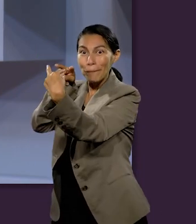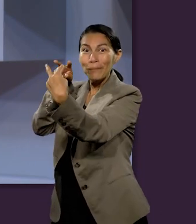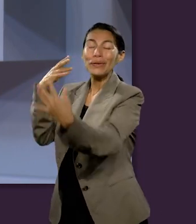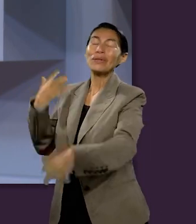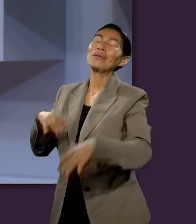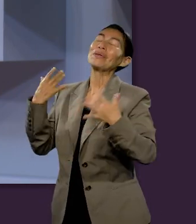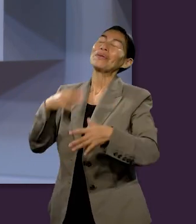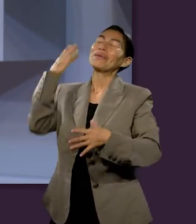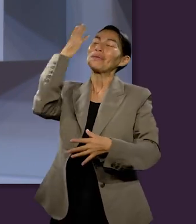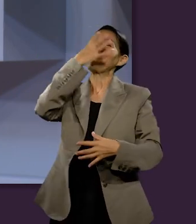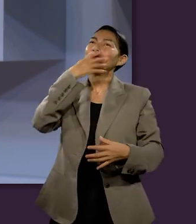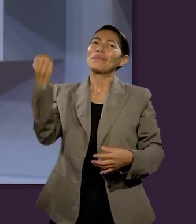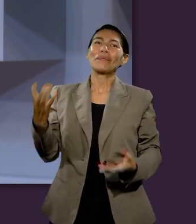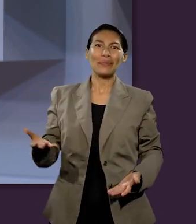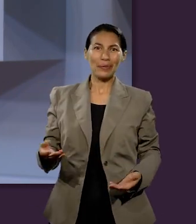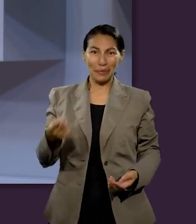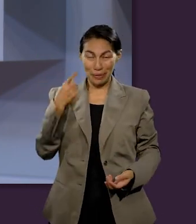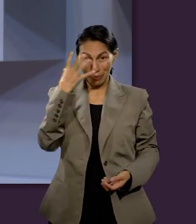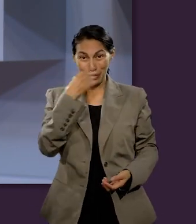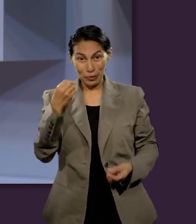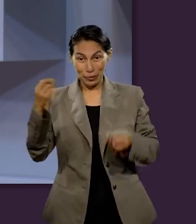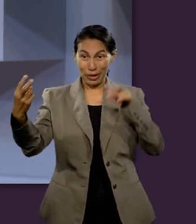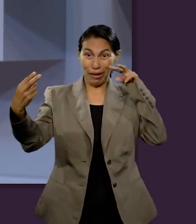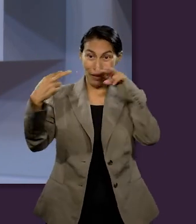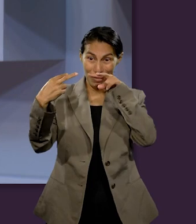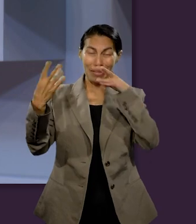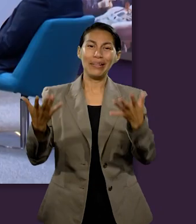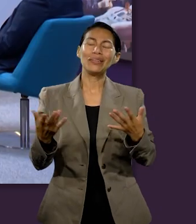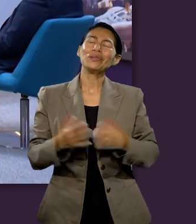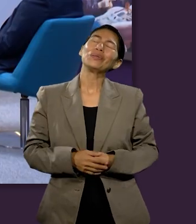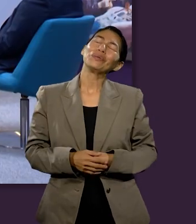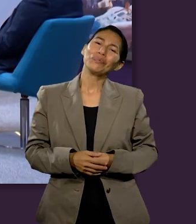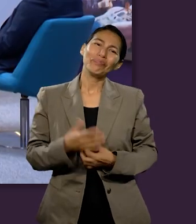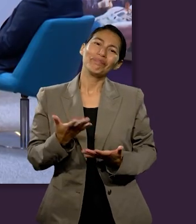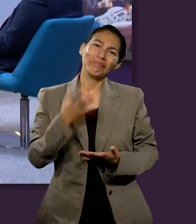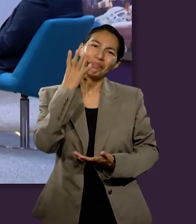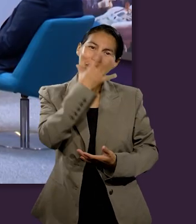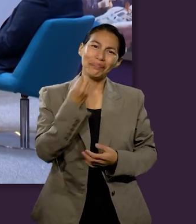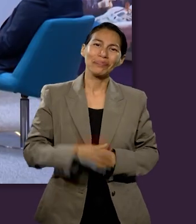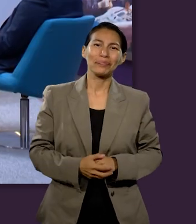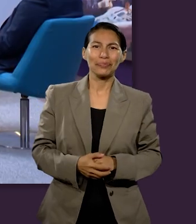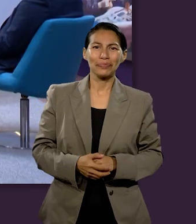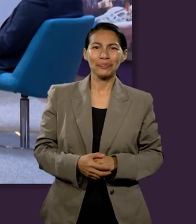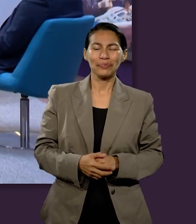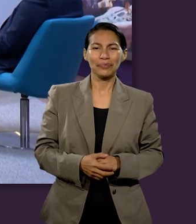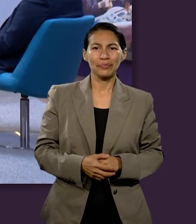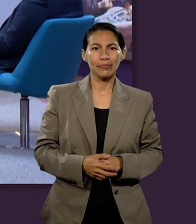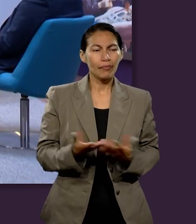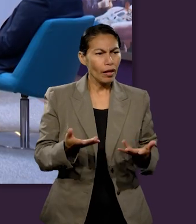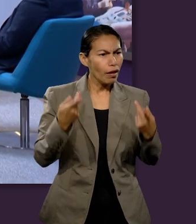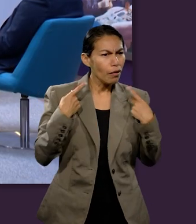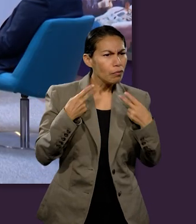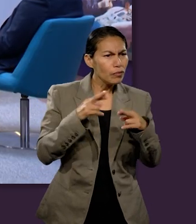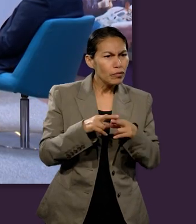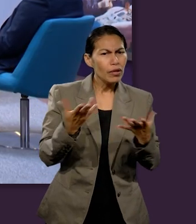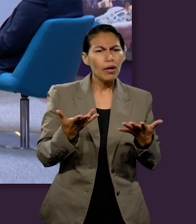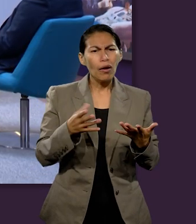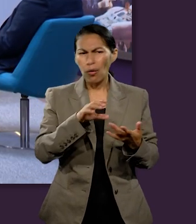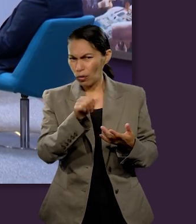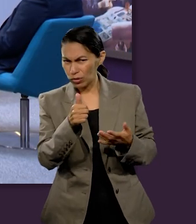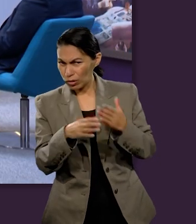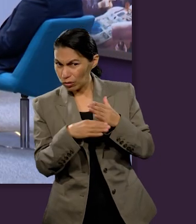de la forma real, de la forma verdadera con la que se practicaba antes de que llegase el pecado. Y al respecto,